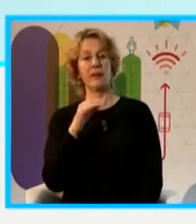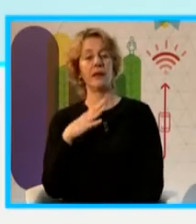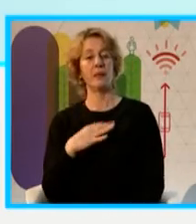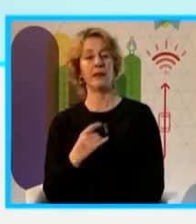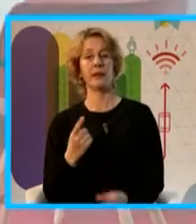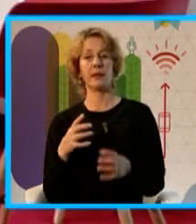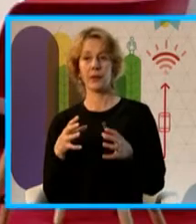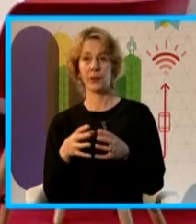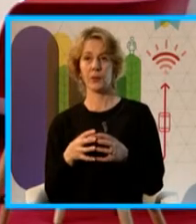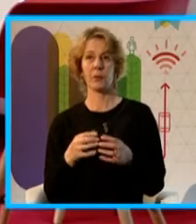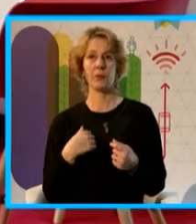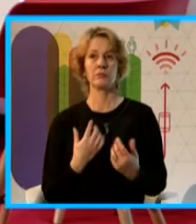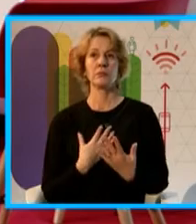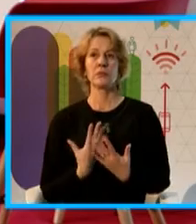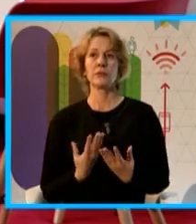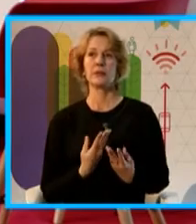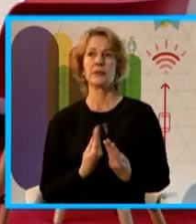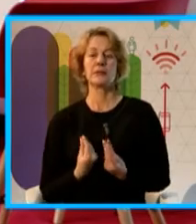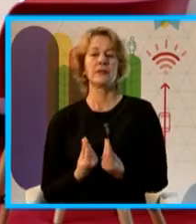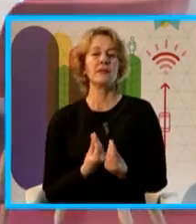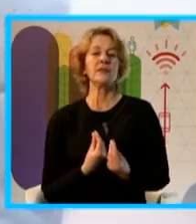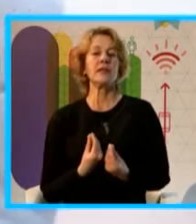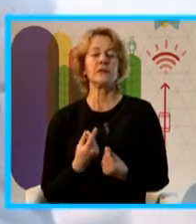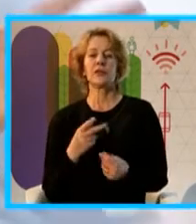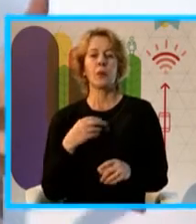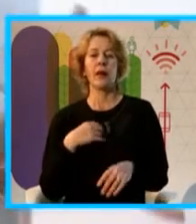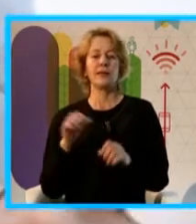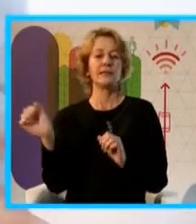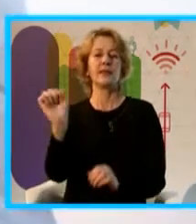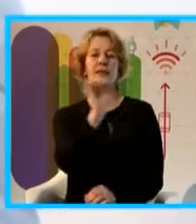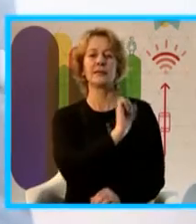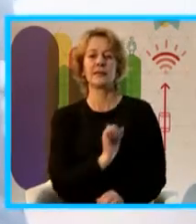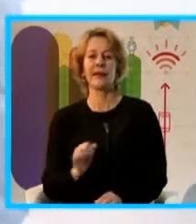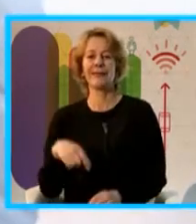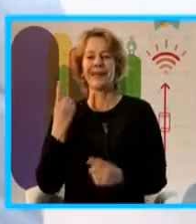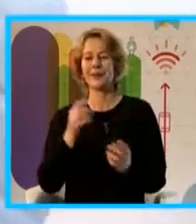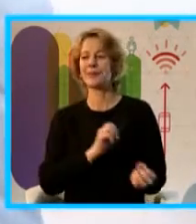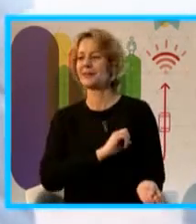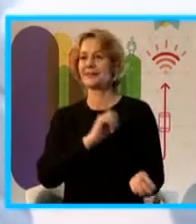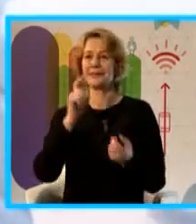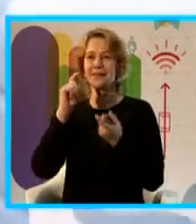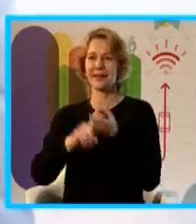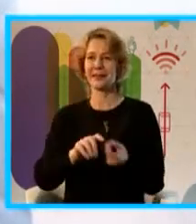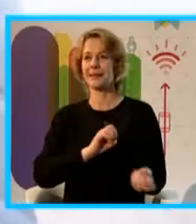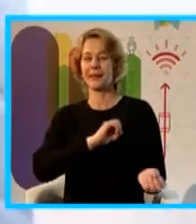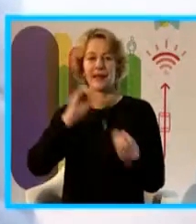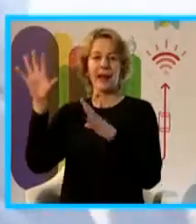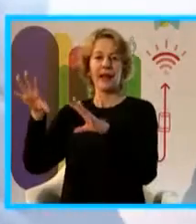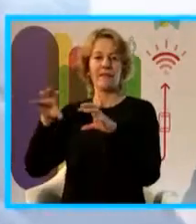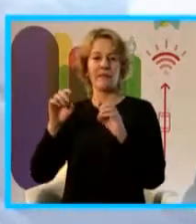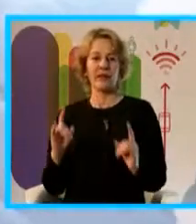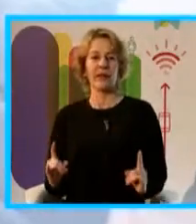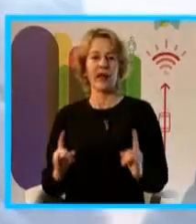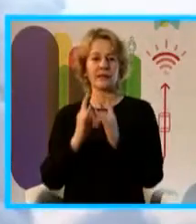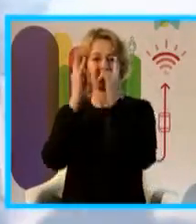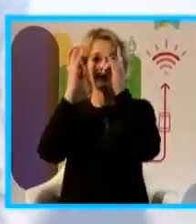una sensación de que debemos ser como se sentía Cenicienta después que se casó y se fue a vivir al palacio porque antes íbamos,